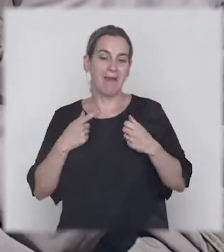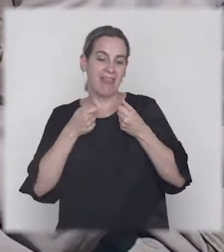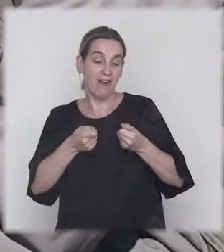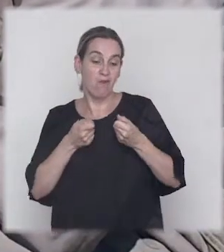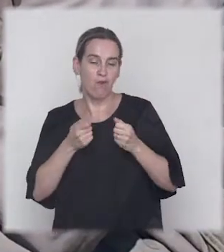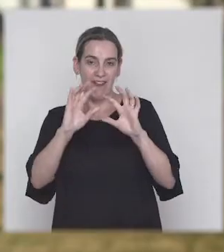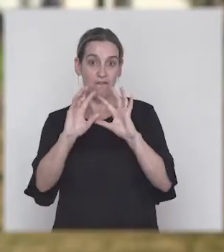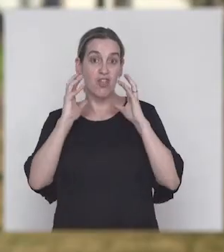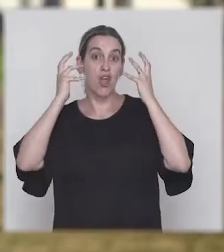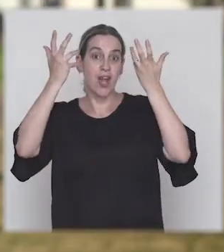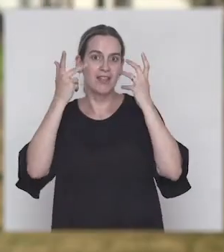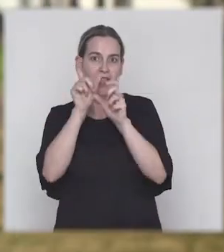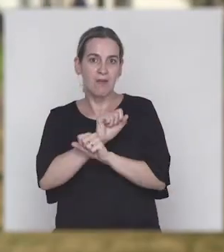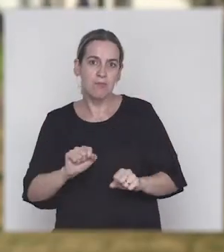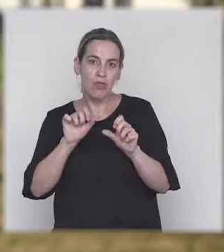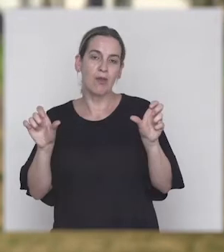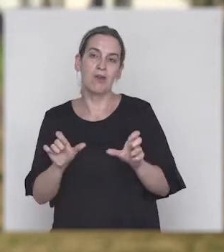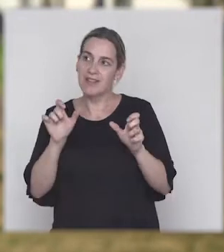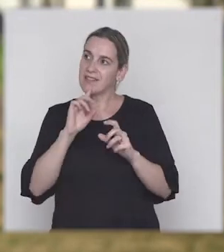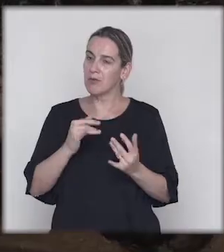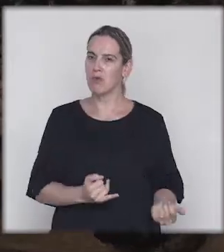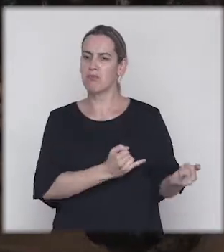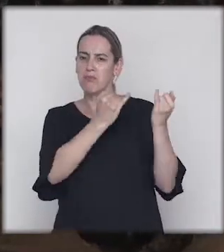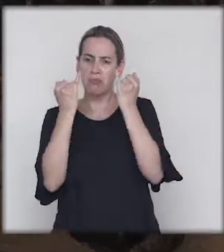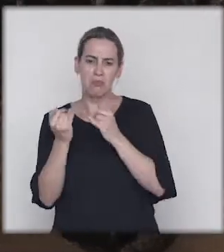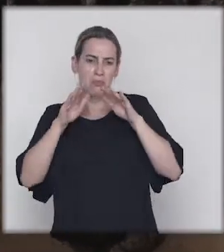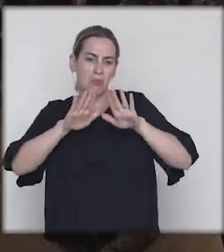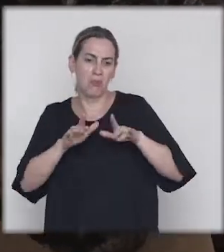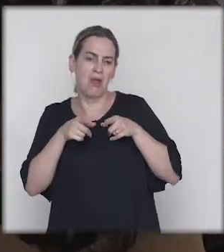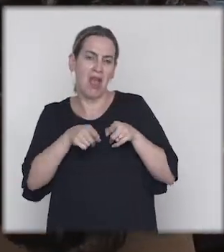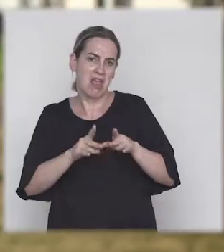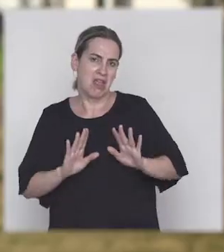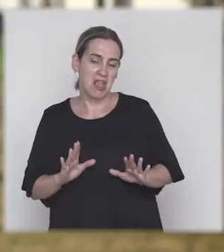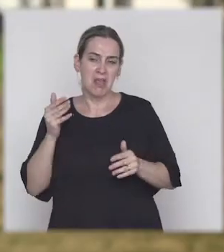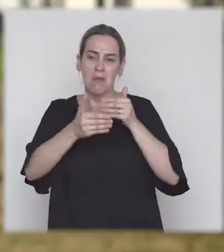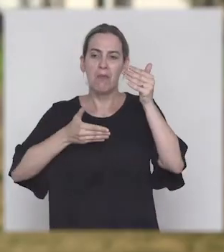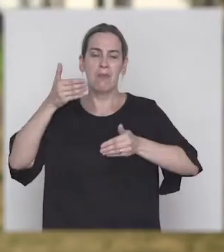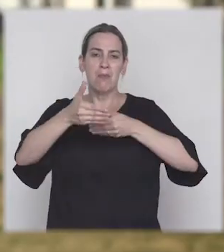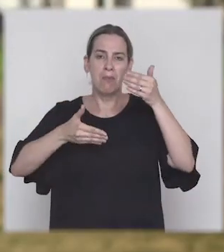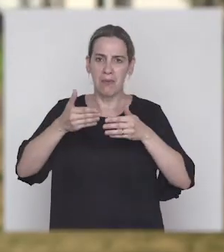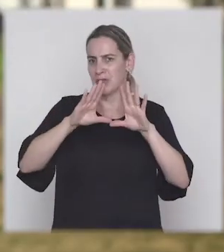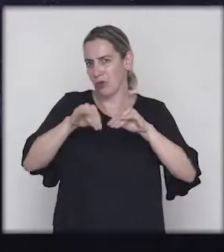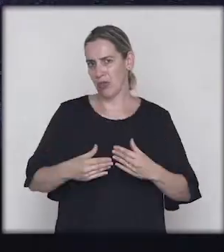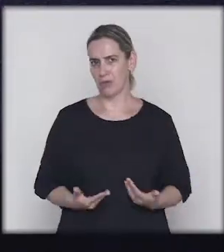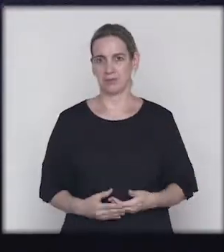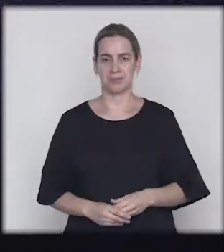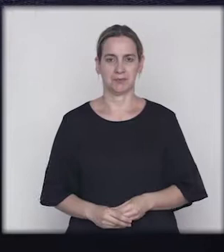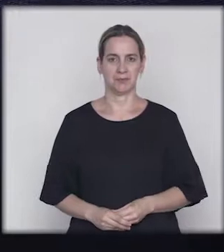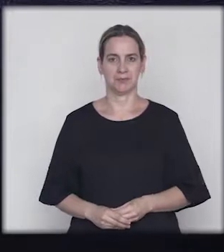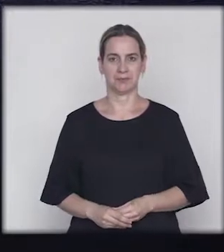violencia, que podemos venir a pasar el día ahí y podemos participar y todo eso.